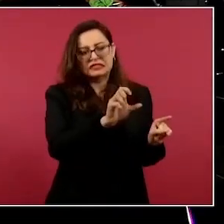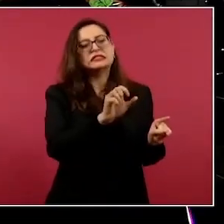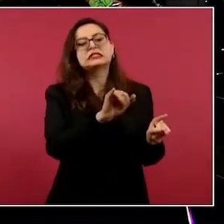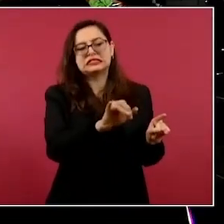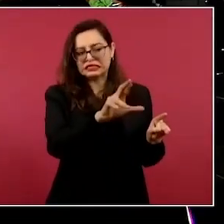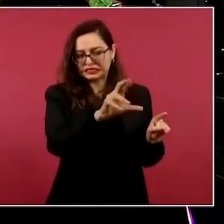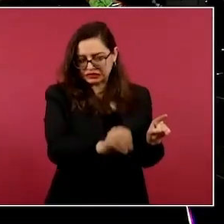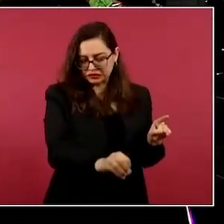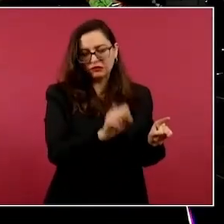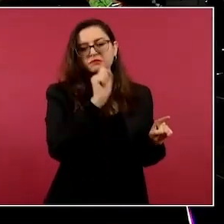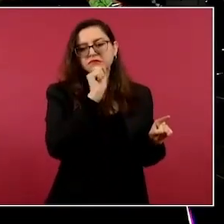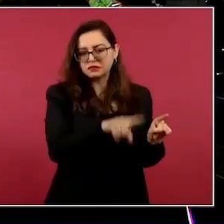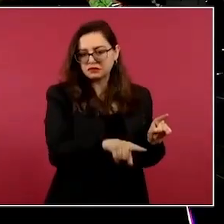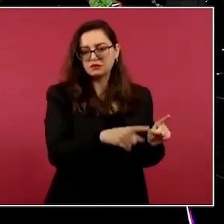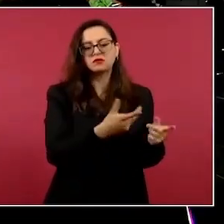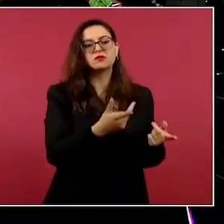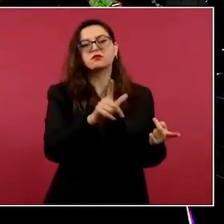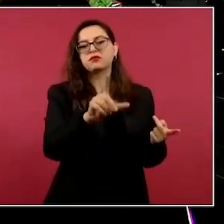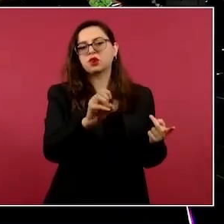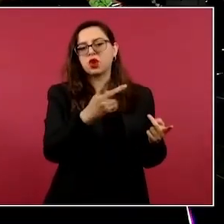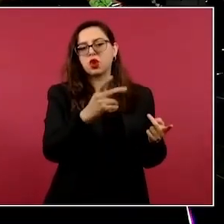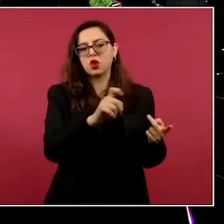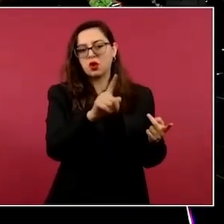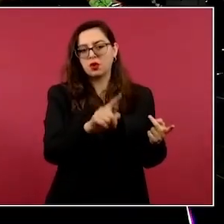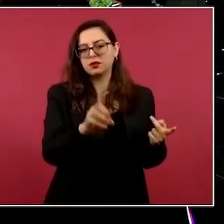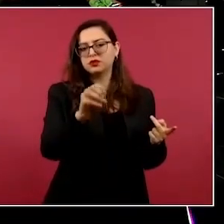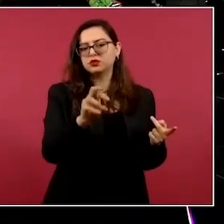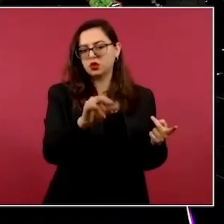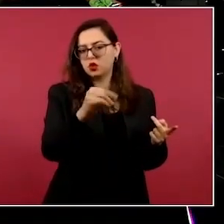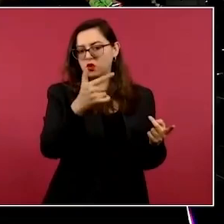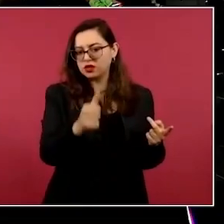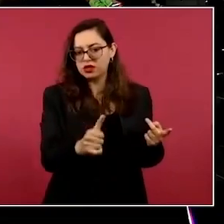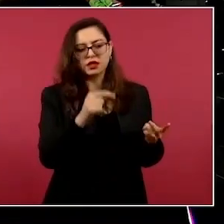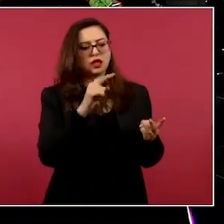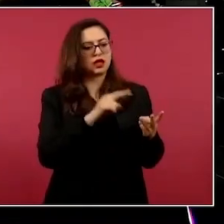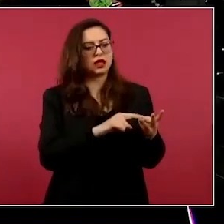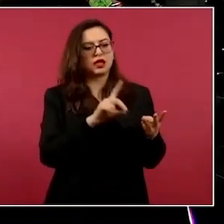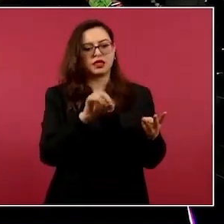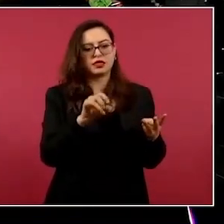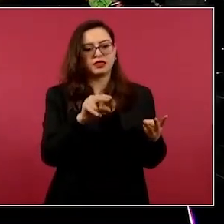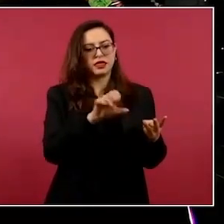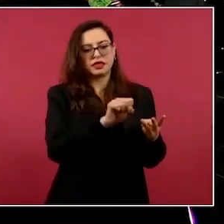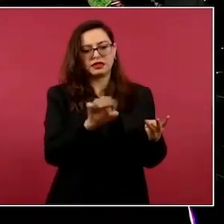y López Dóriga, y Denise Merkel,